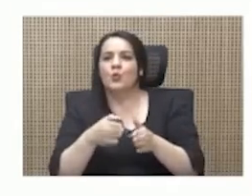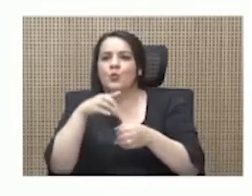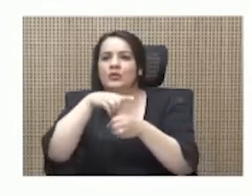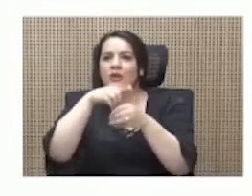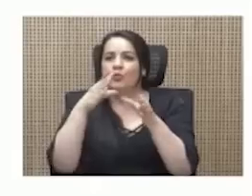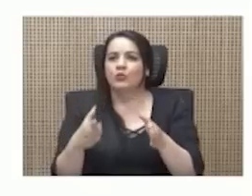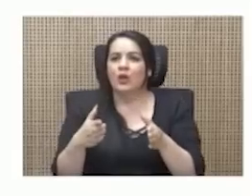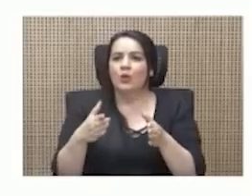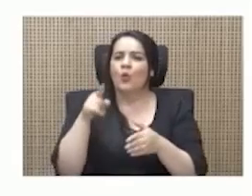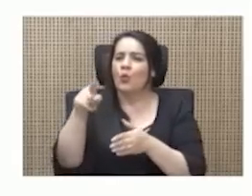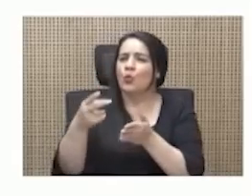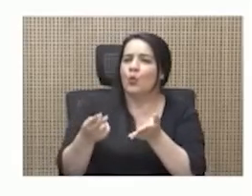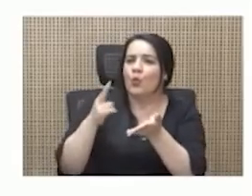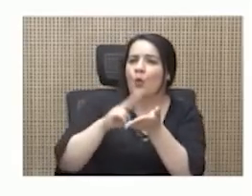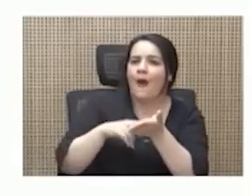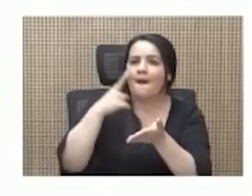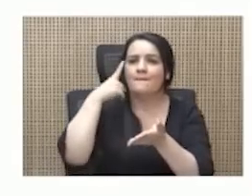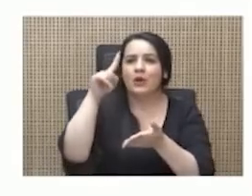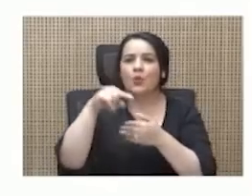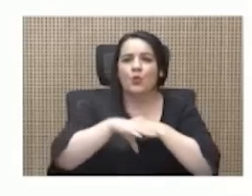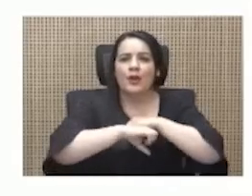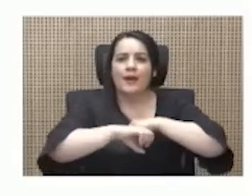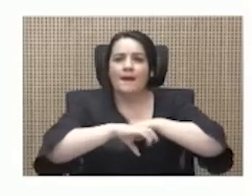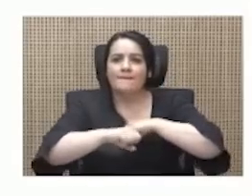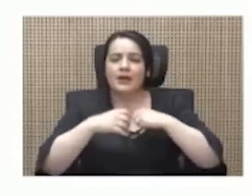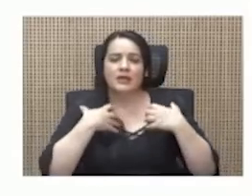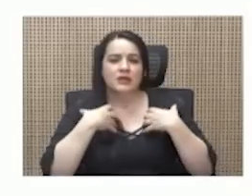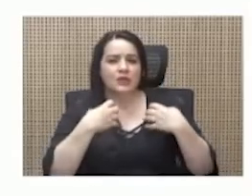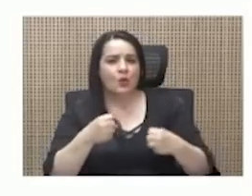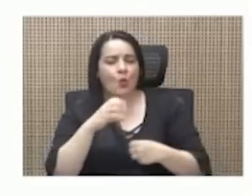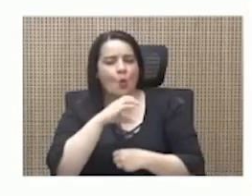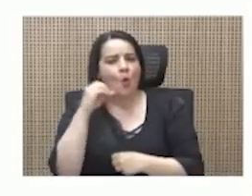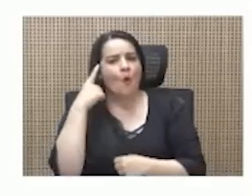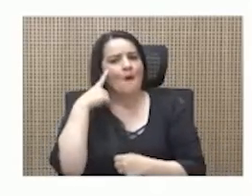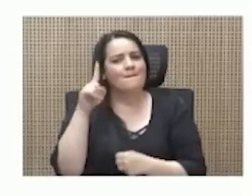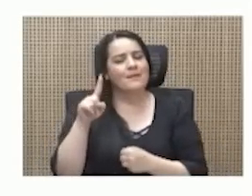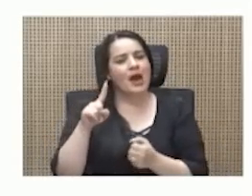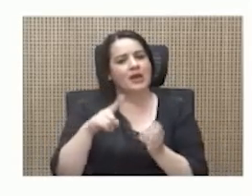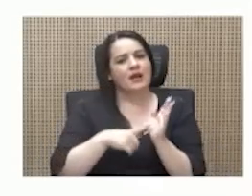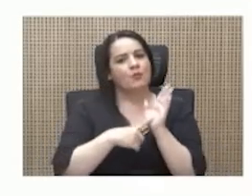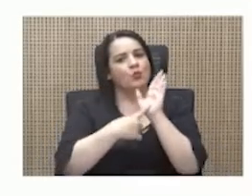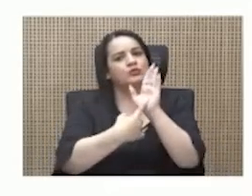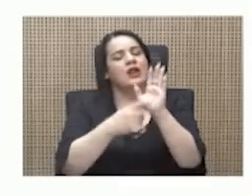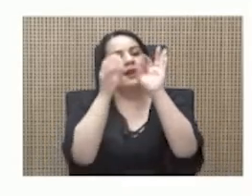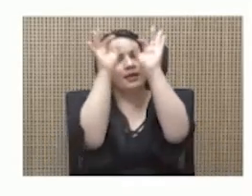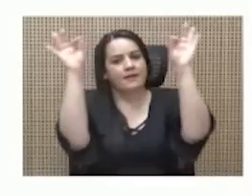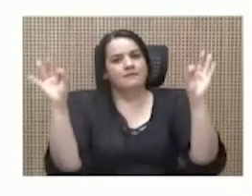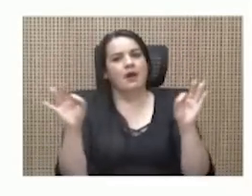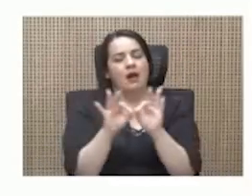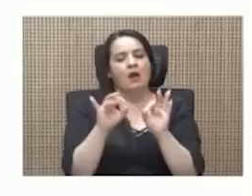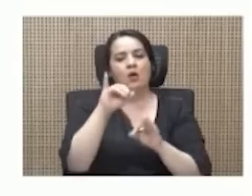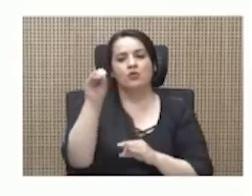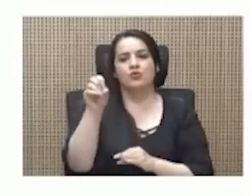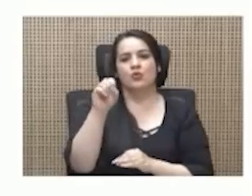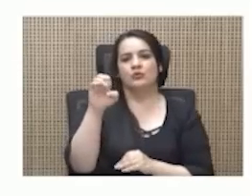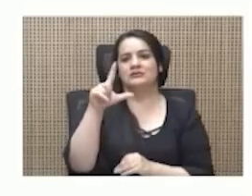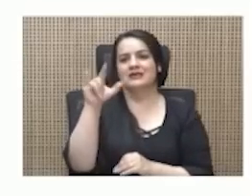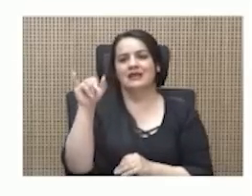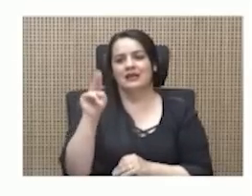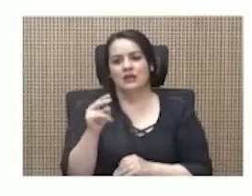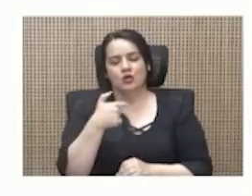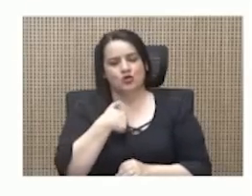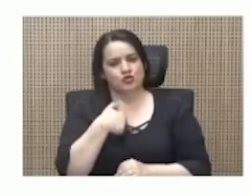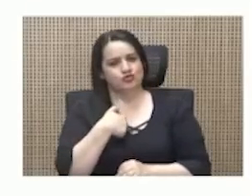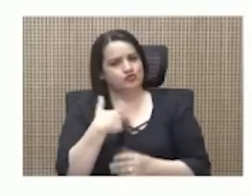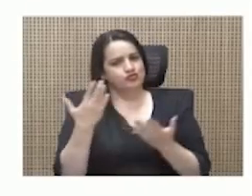entonces fue contratado para una campaña de salud o para levantarle la imagen a doña Jocelyn? No, para nada, de hecho yo fui contratado para atacar